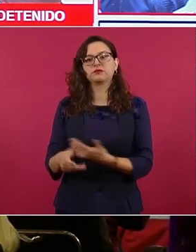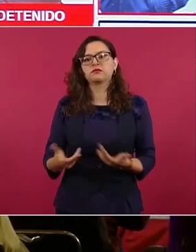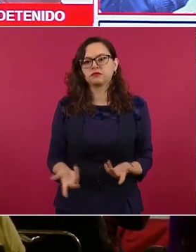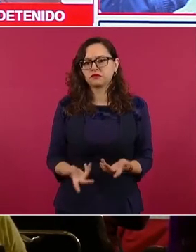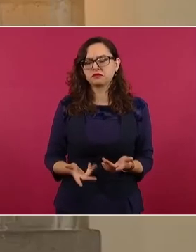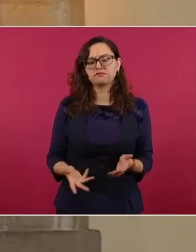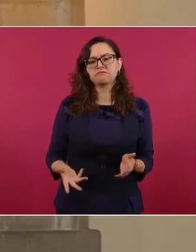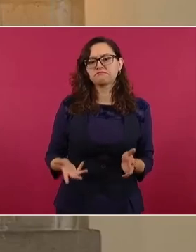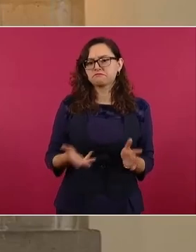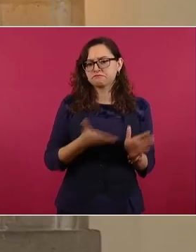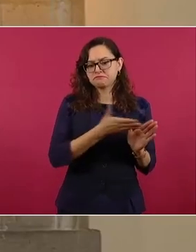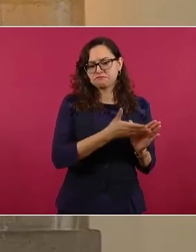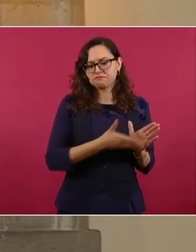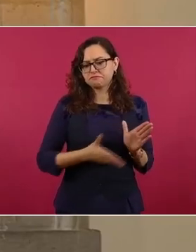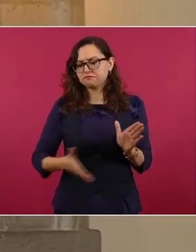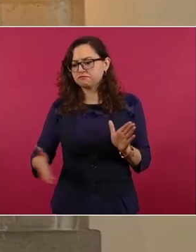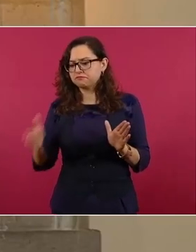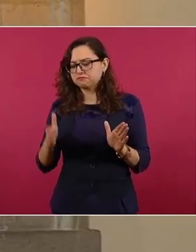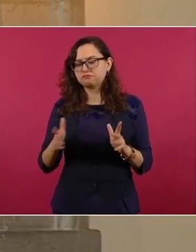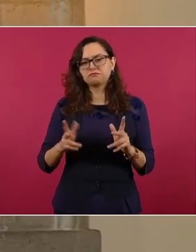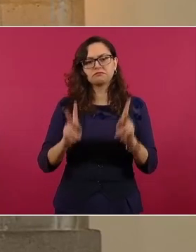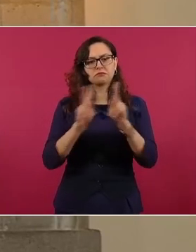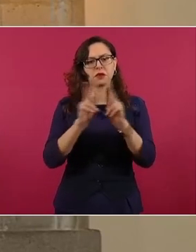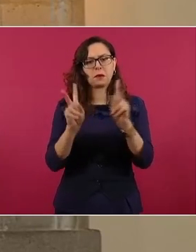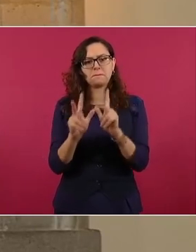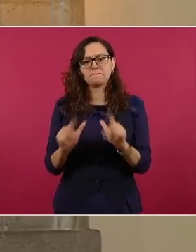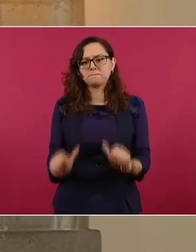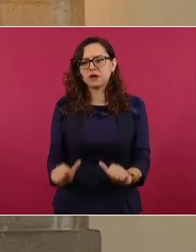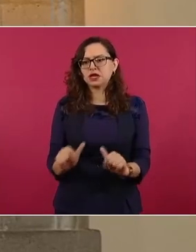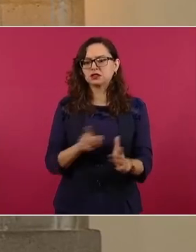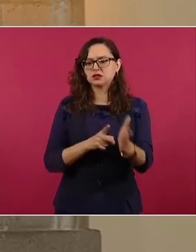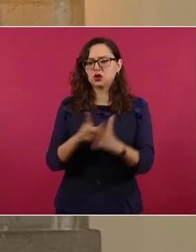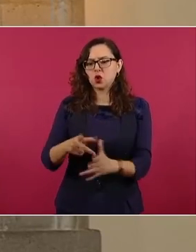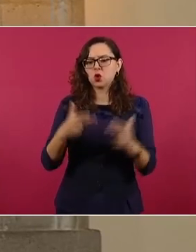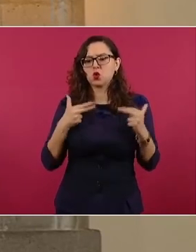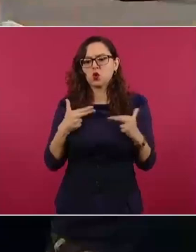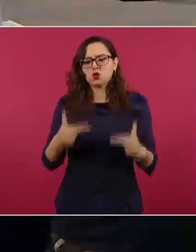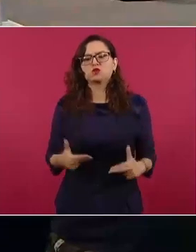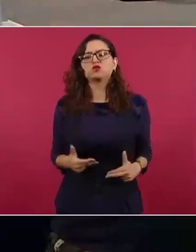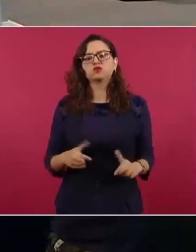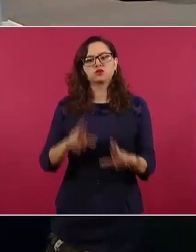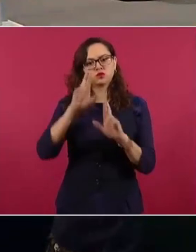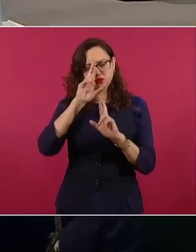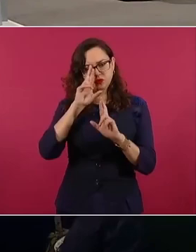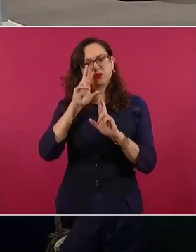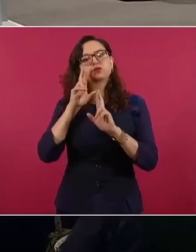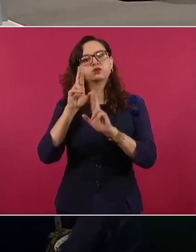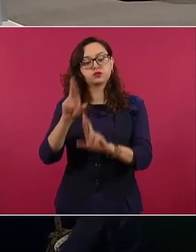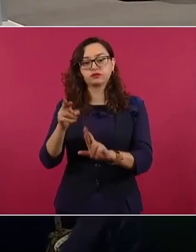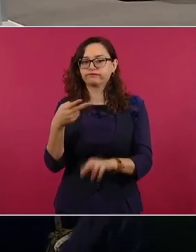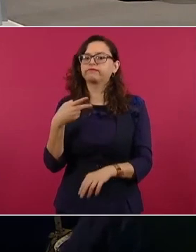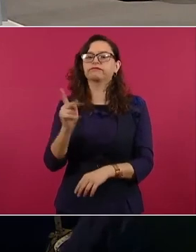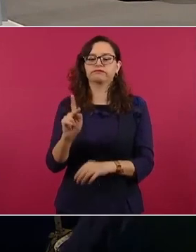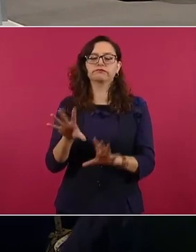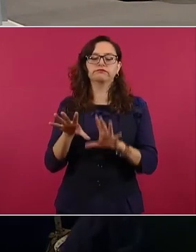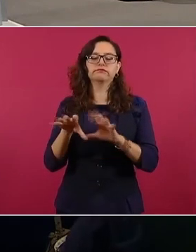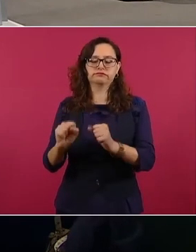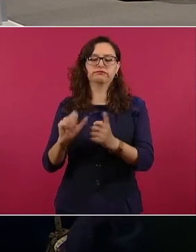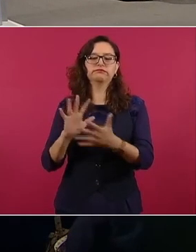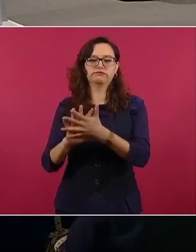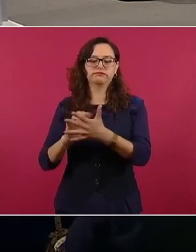pacífica, con apego a derechos humanos y respetando los derechos del imputado. El pasado día